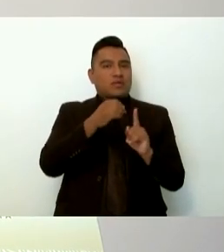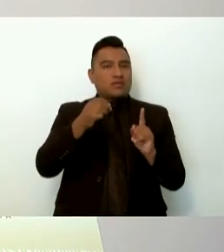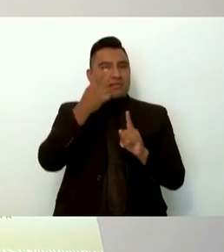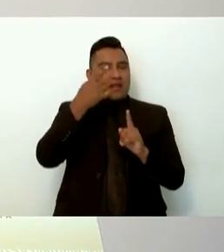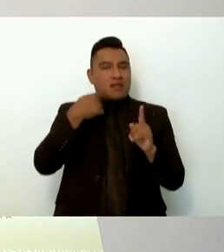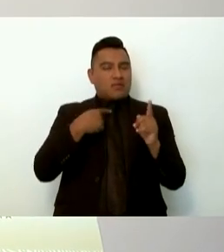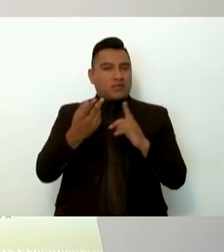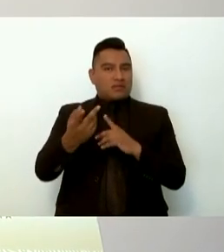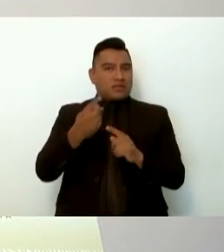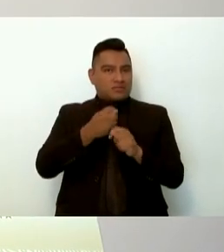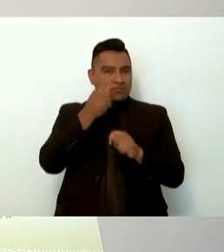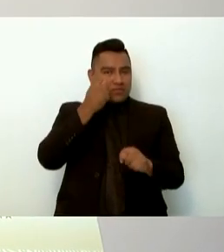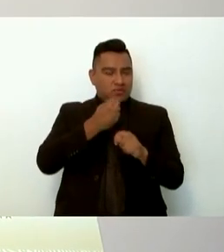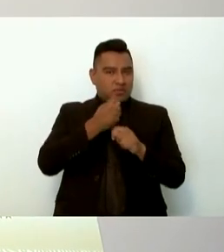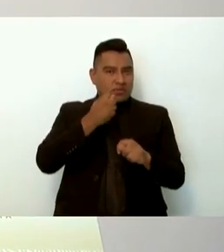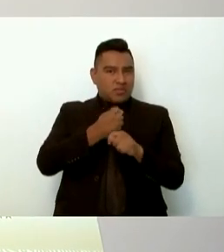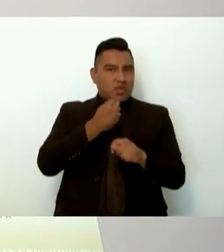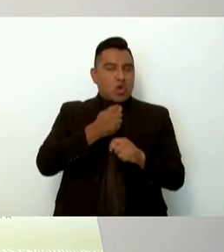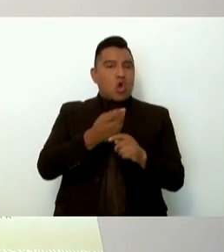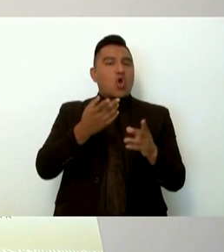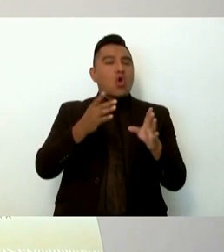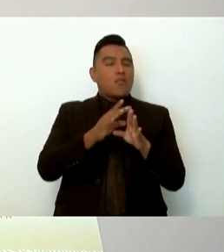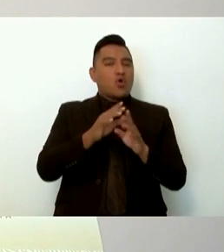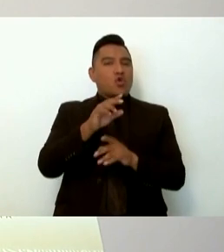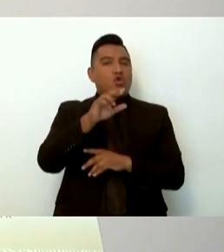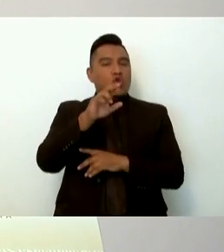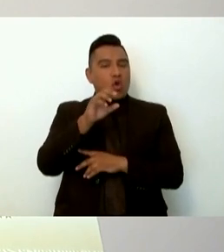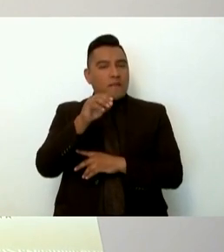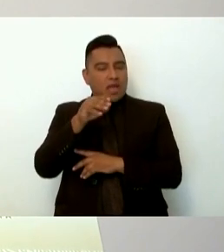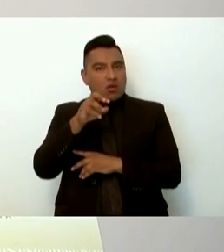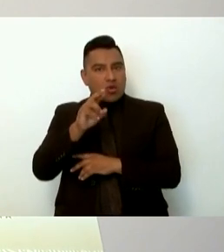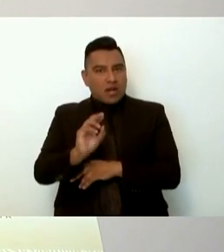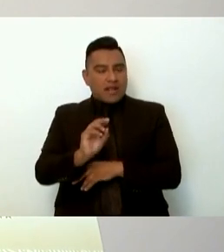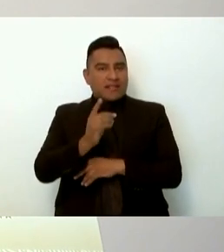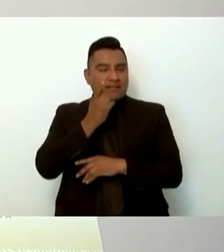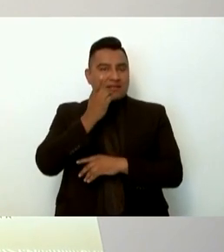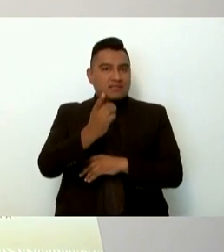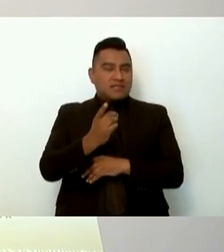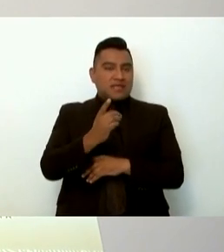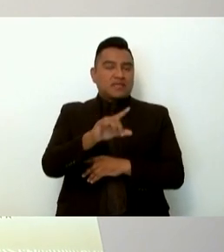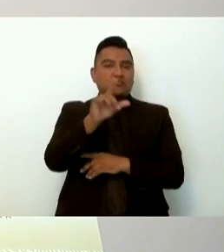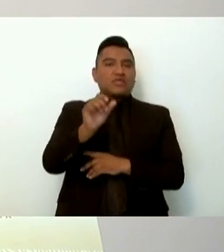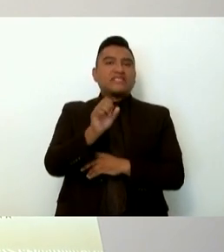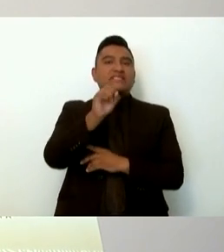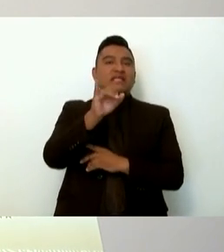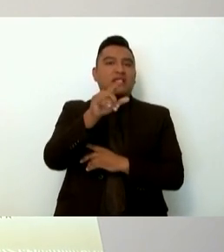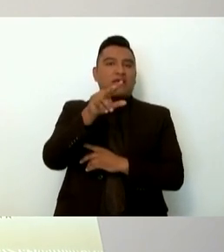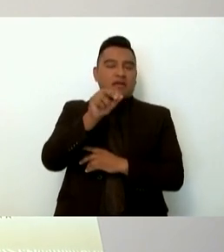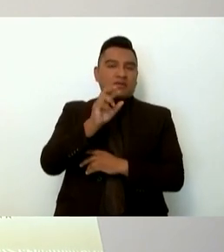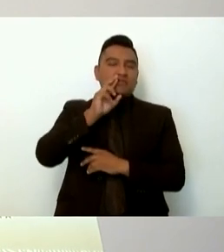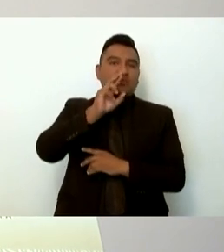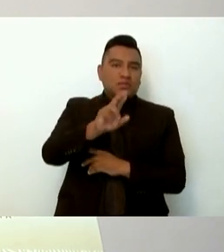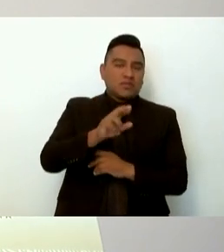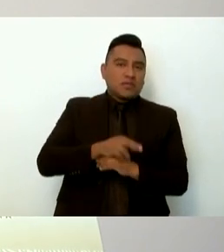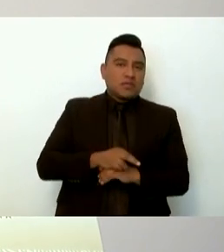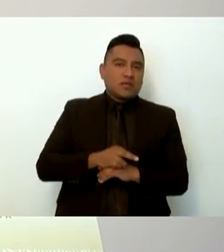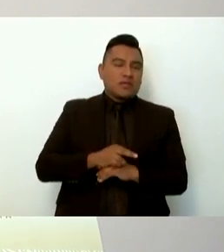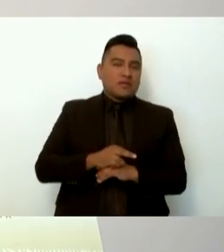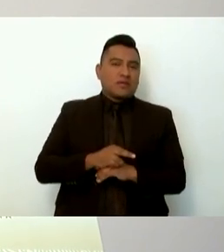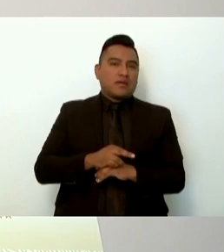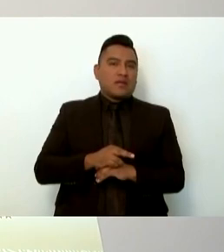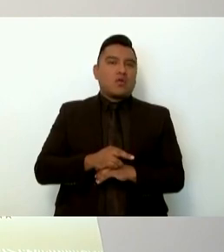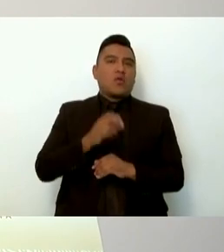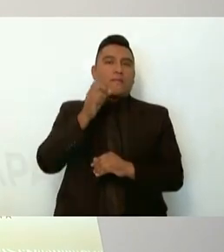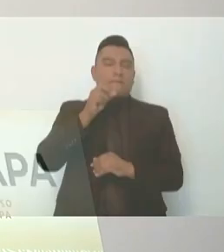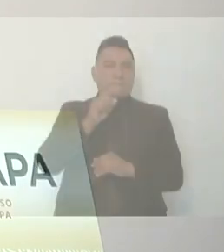transporte. Como Romeo le contesta, sí, ya le dije, y Silver responde, y también pudieras avisarle al líder de la mina